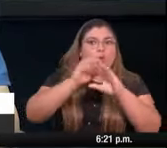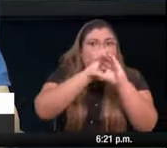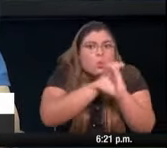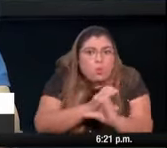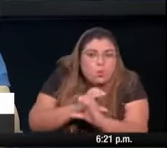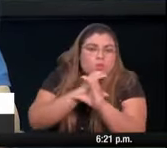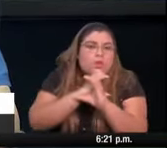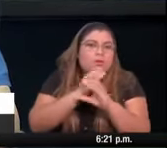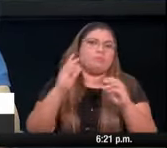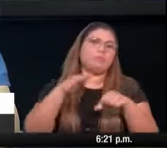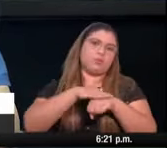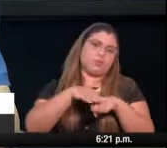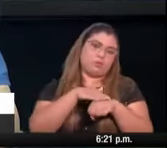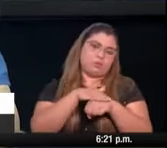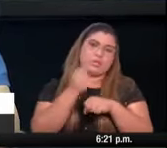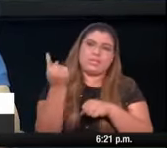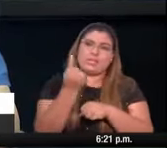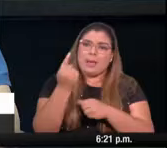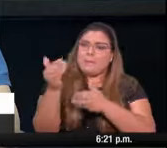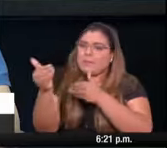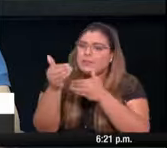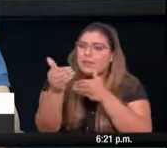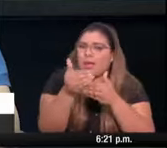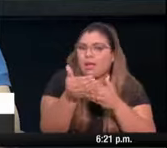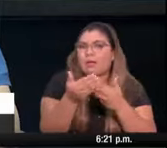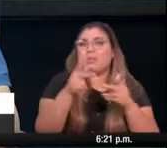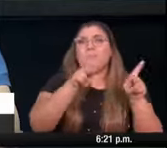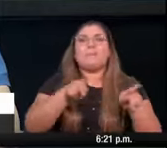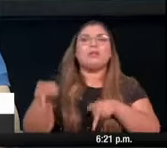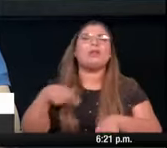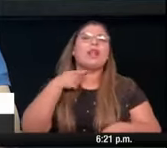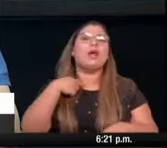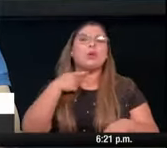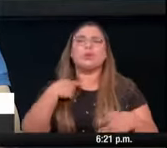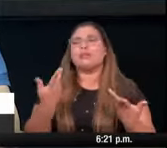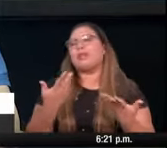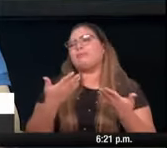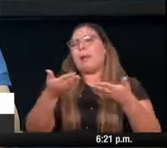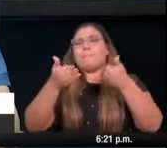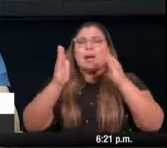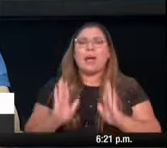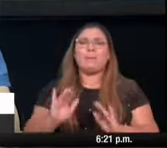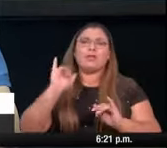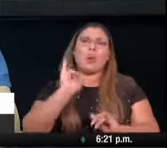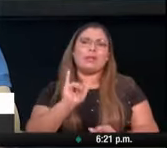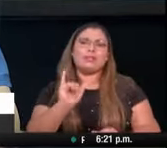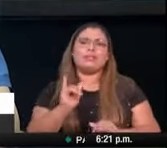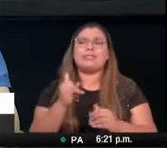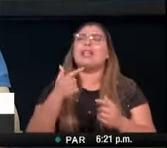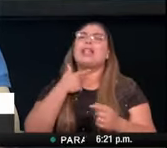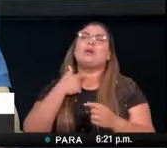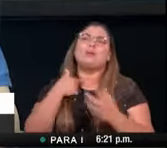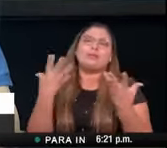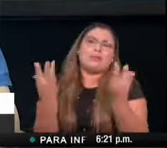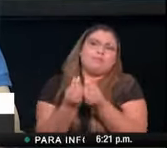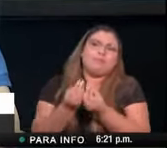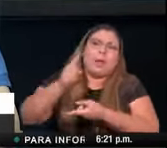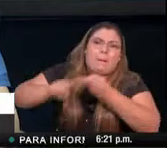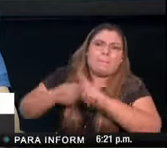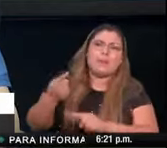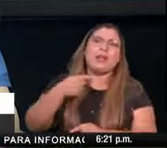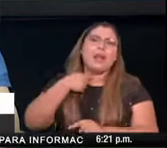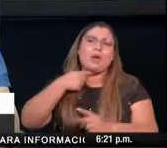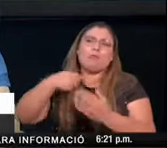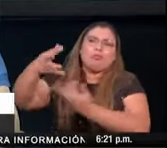de contacto cercano somos gente tropical somos panameños y eso hace más difícil aún